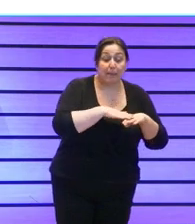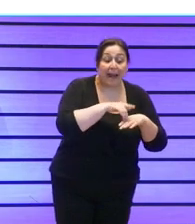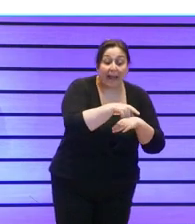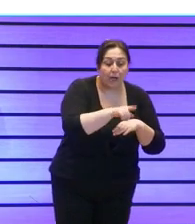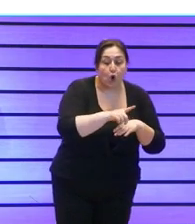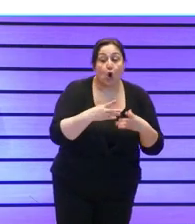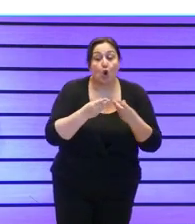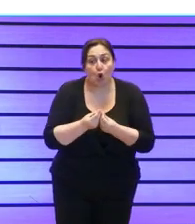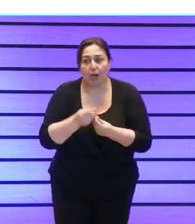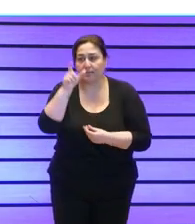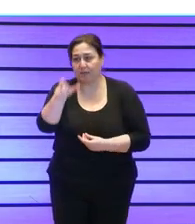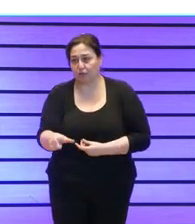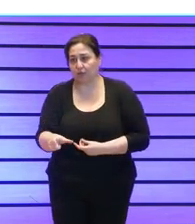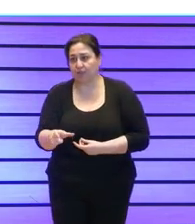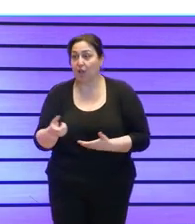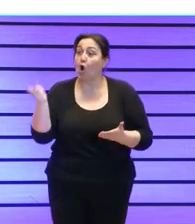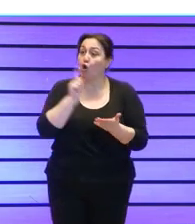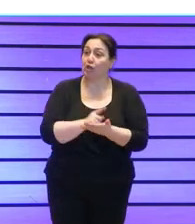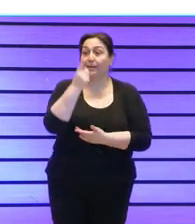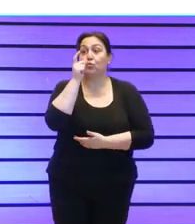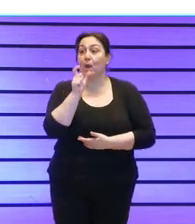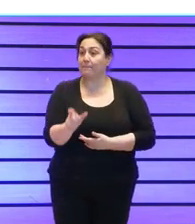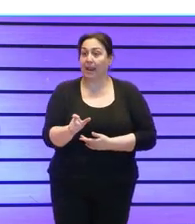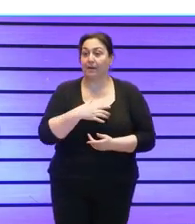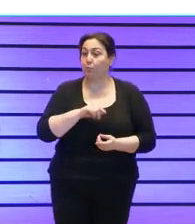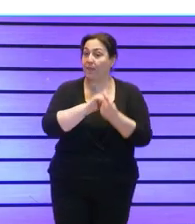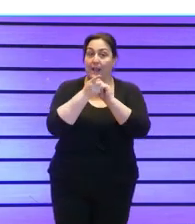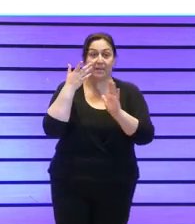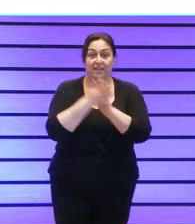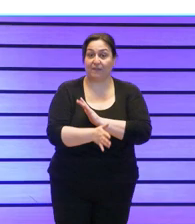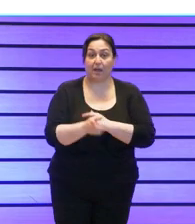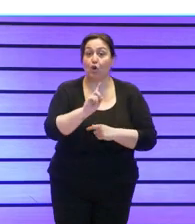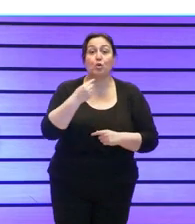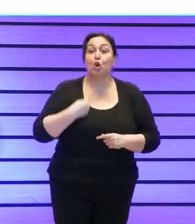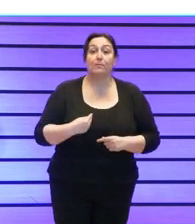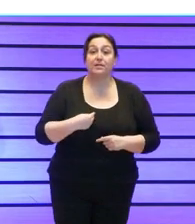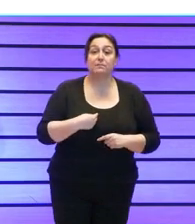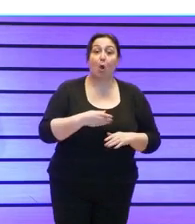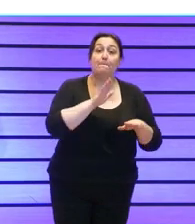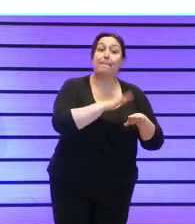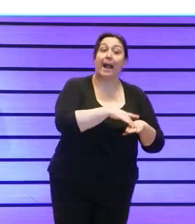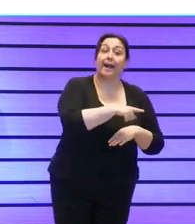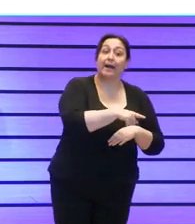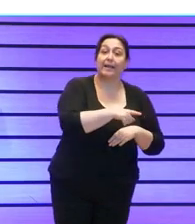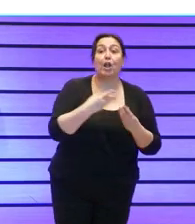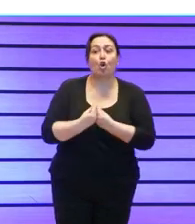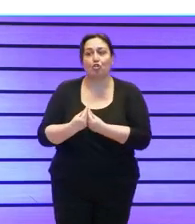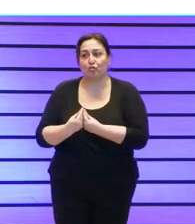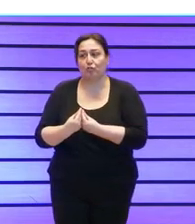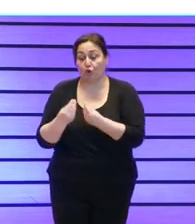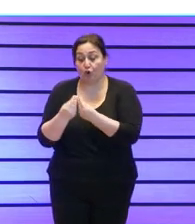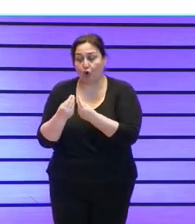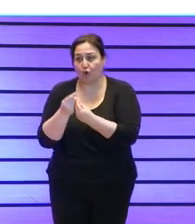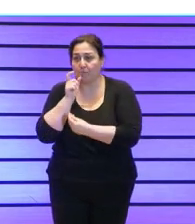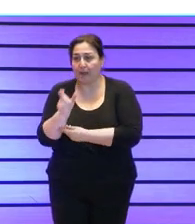nuevamente una palabra lo cambia todo una preposición no es lo mismo por y para que con dejar